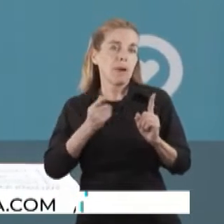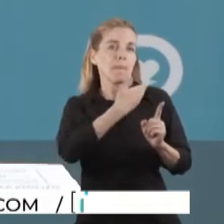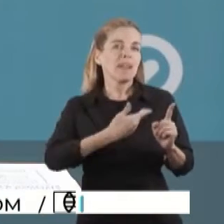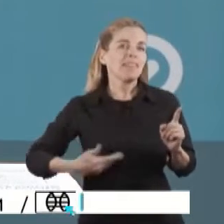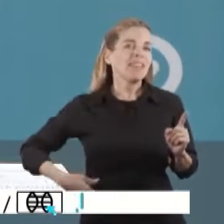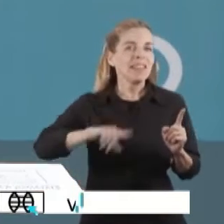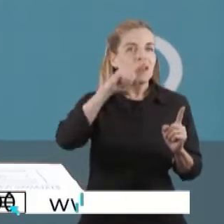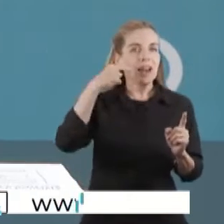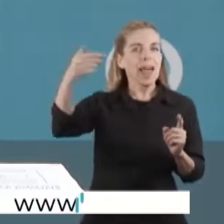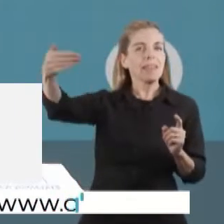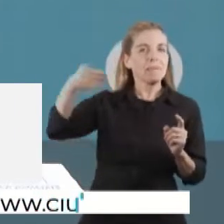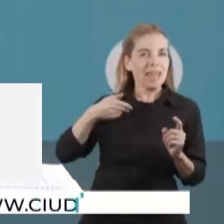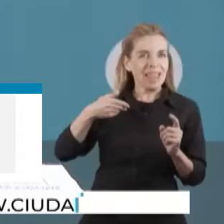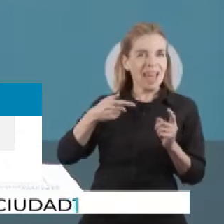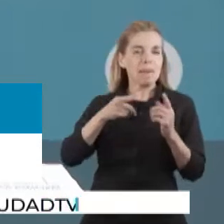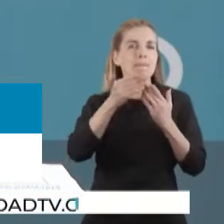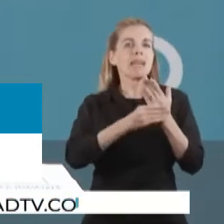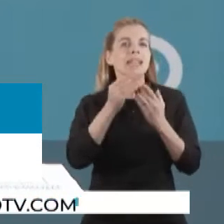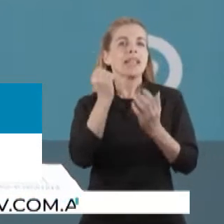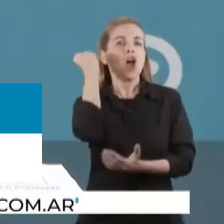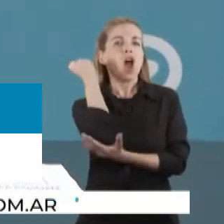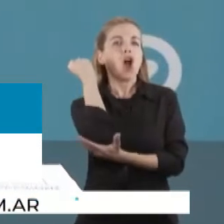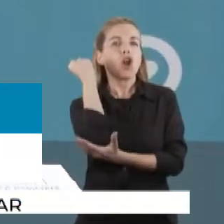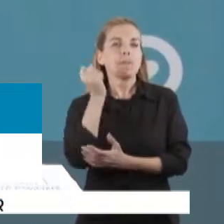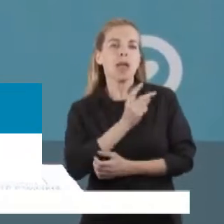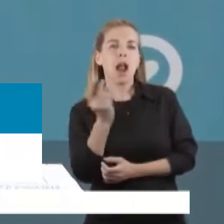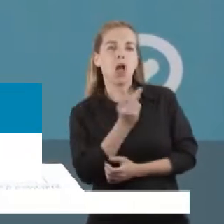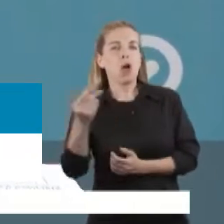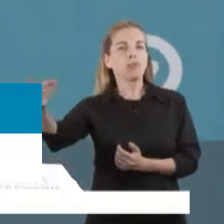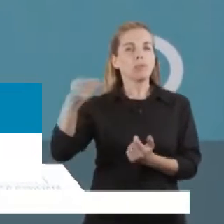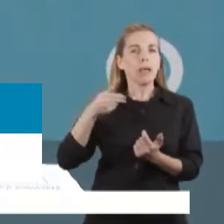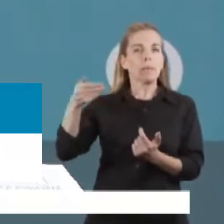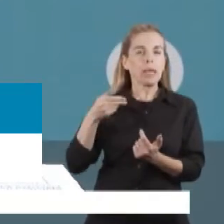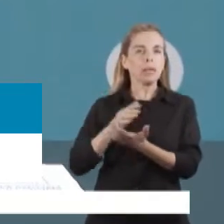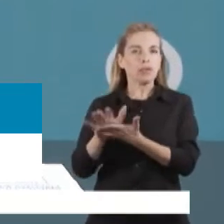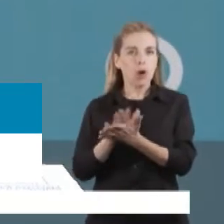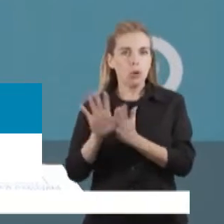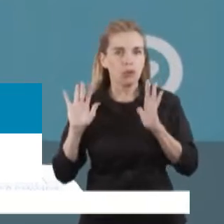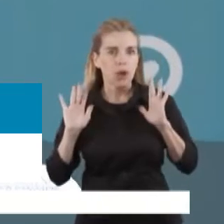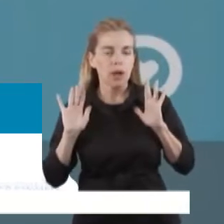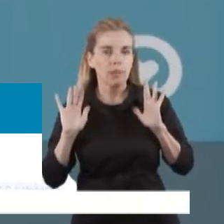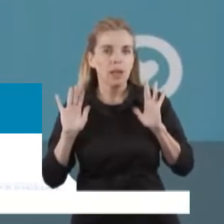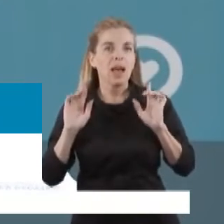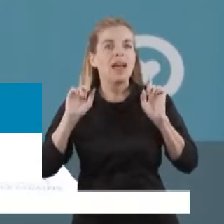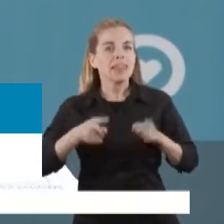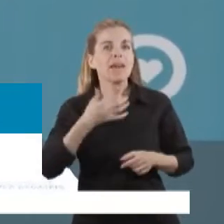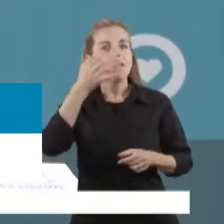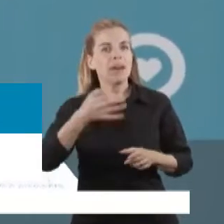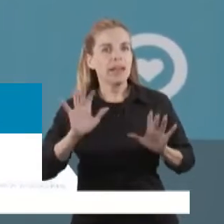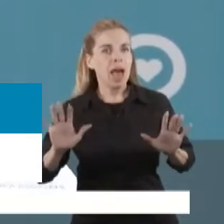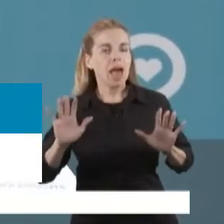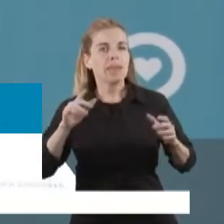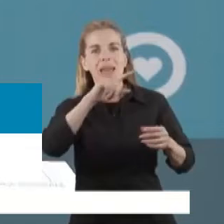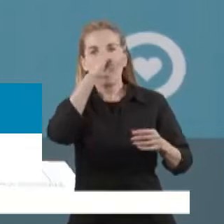Nación y del Ministerio de Economía que nos han llevado a poder resolver esos temas. Ahora, también es cierto que el Estado hace un gran, gran